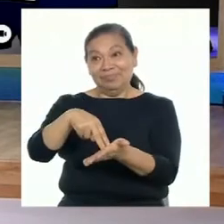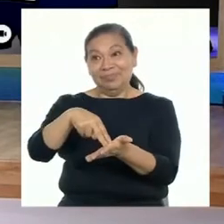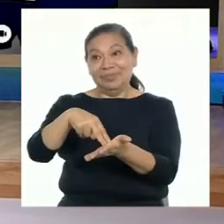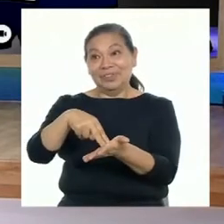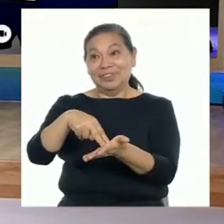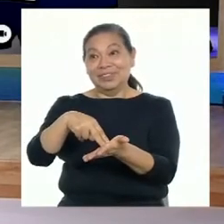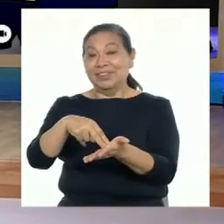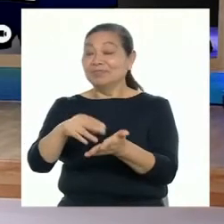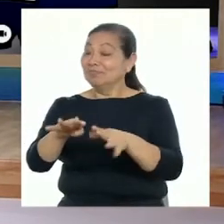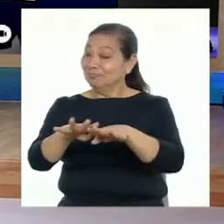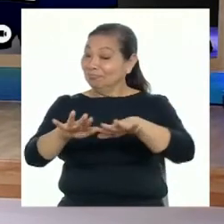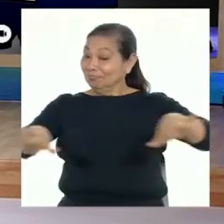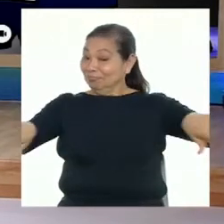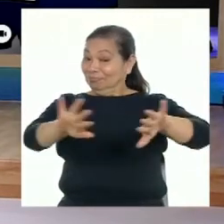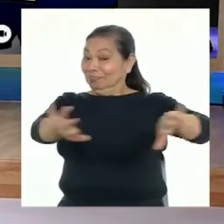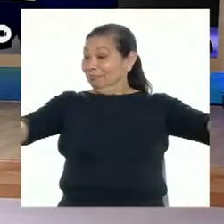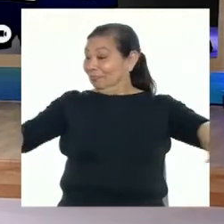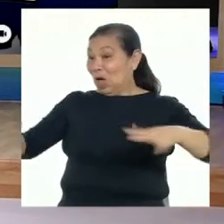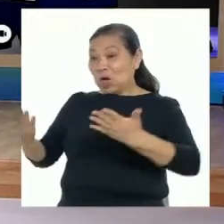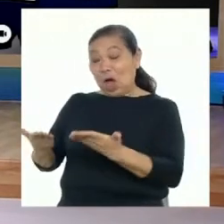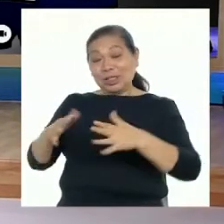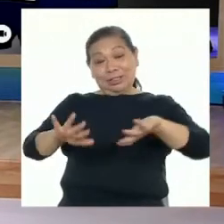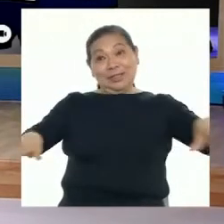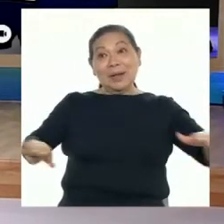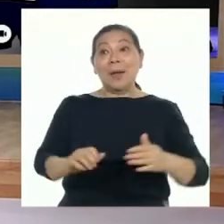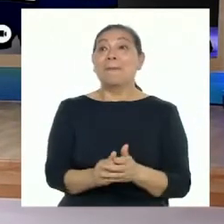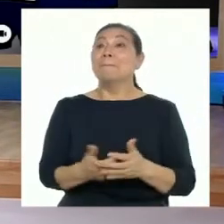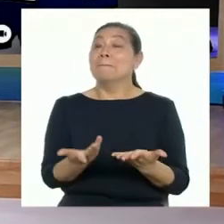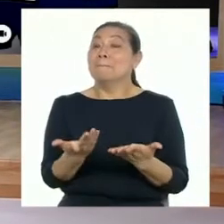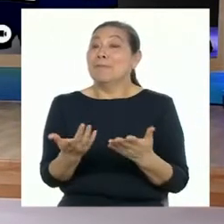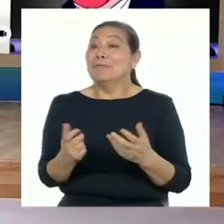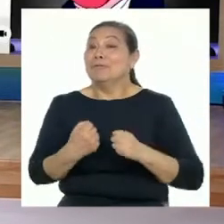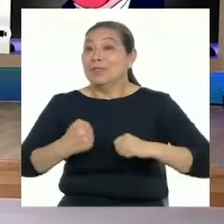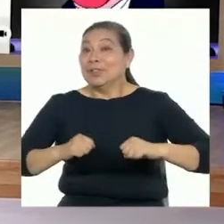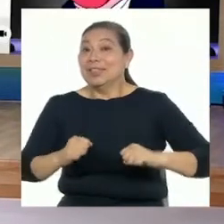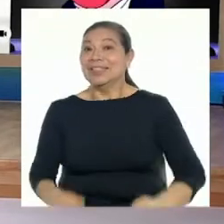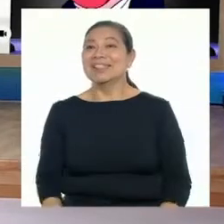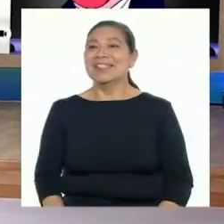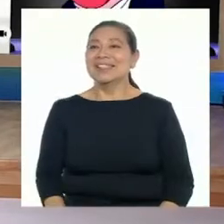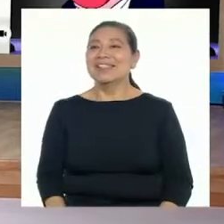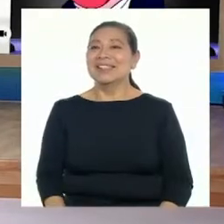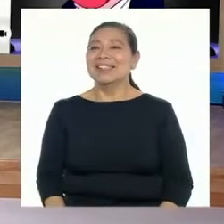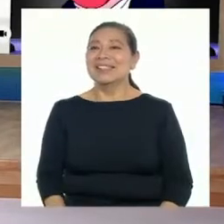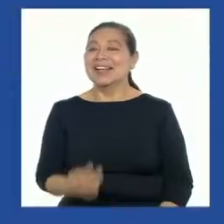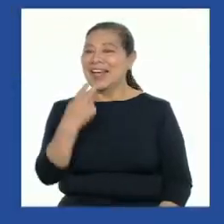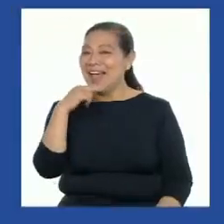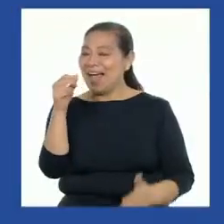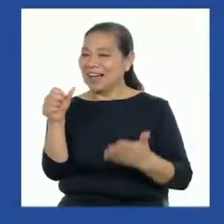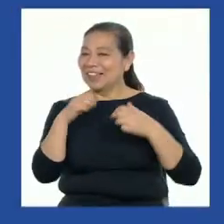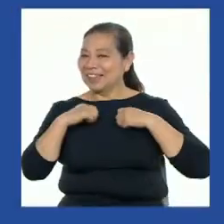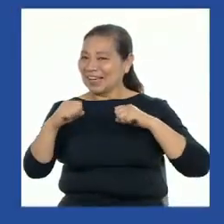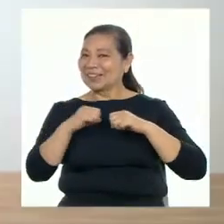hagan un poquito de espacio donde estén y empecemos a movernos con... ¡Aquí de arte!